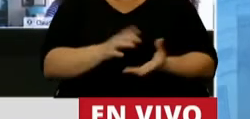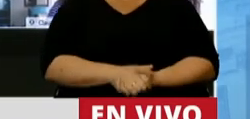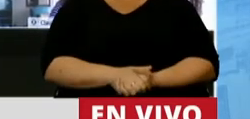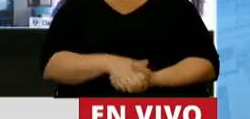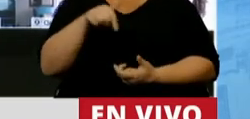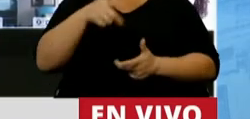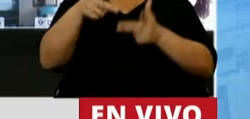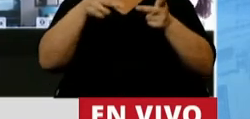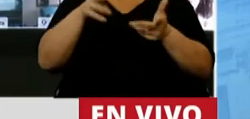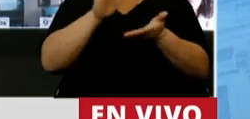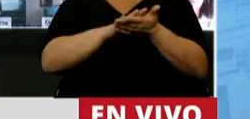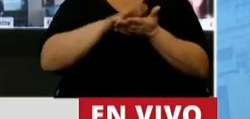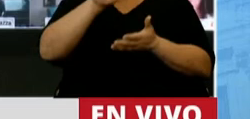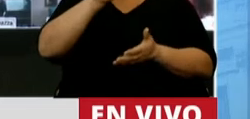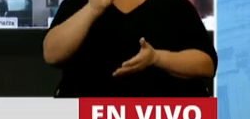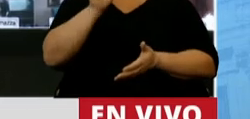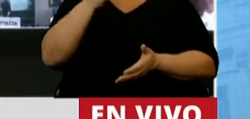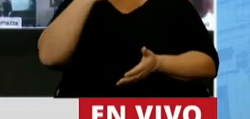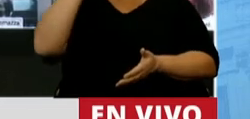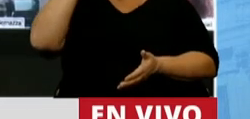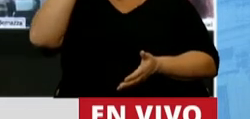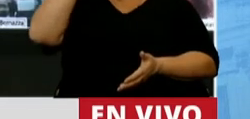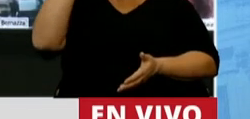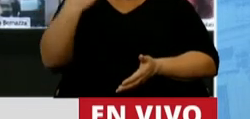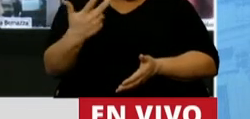Hoy se hablaba del 30 de octubre del 83,